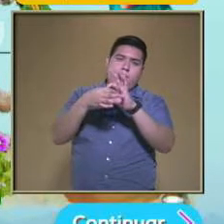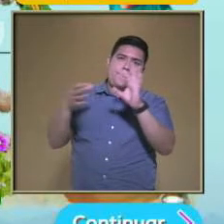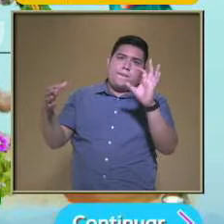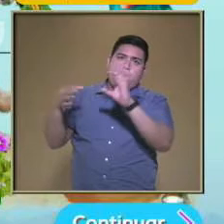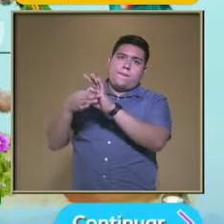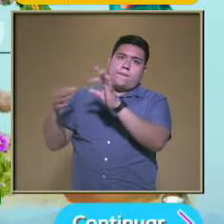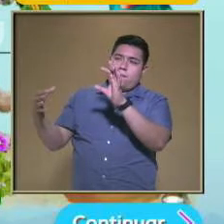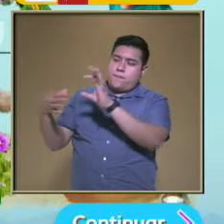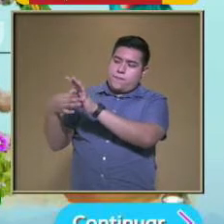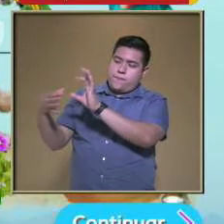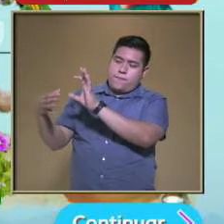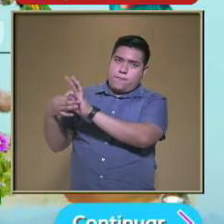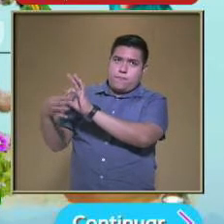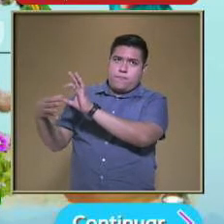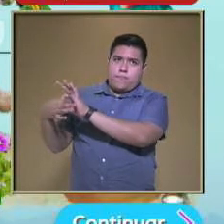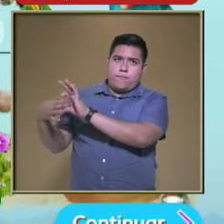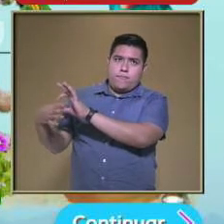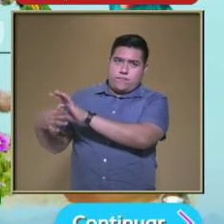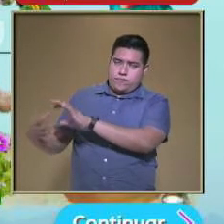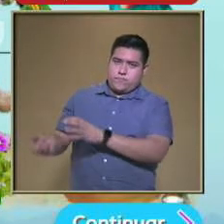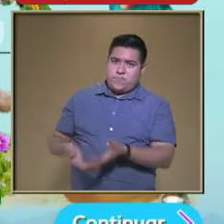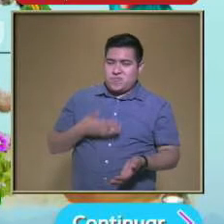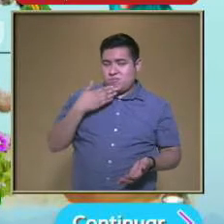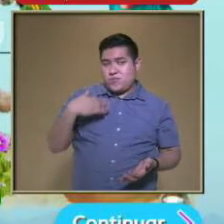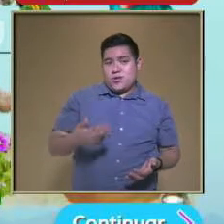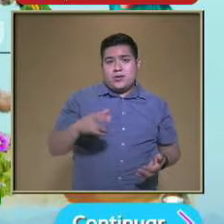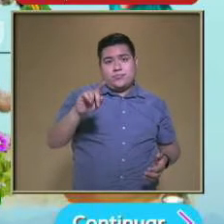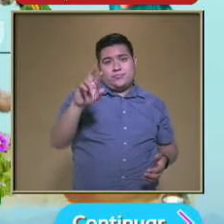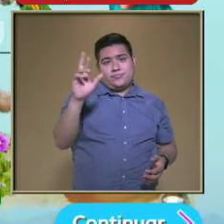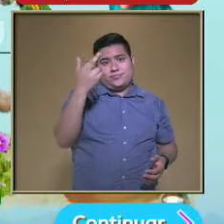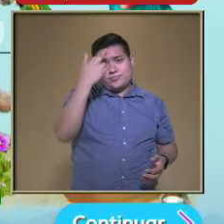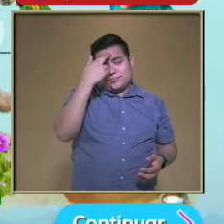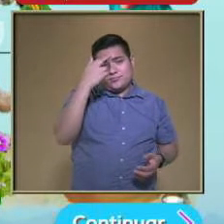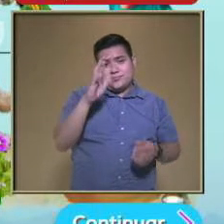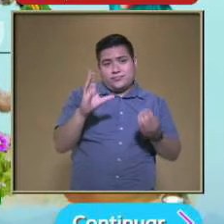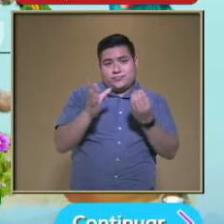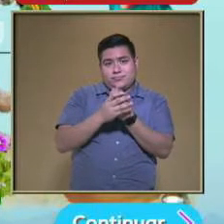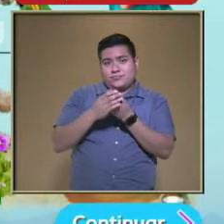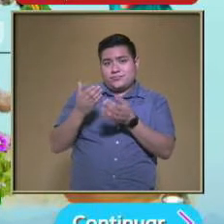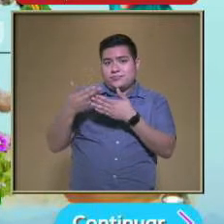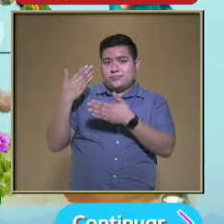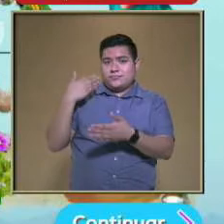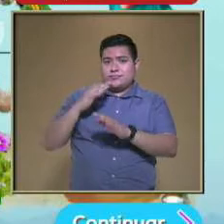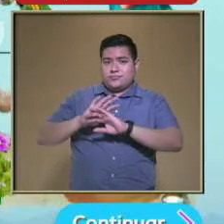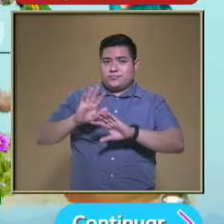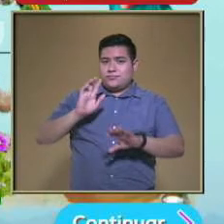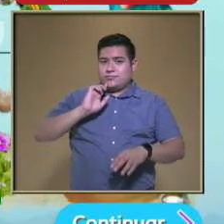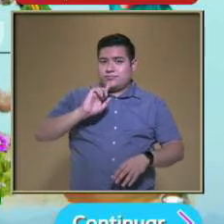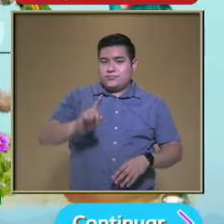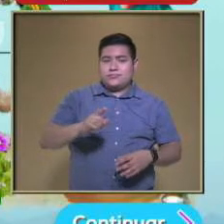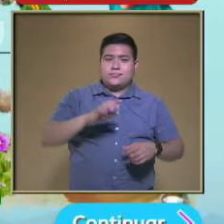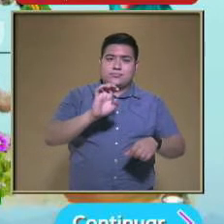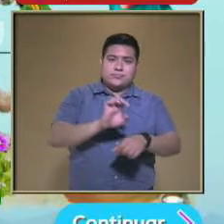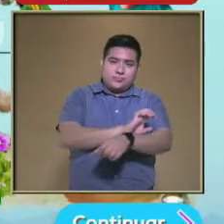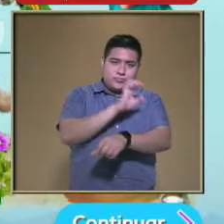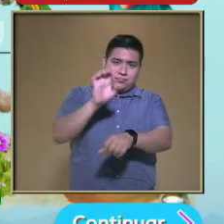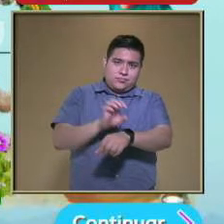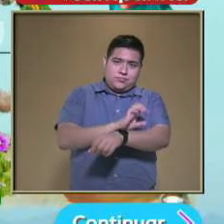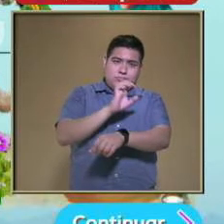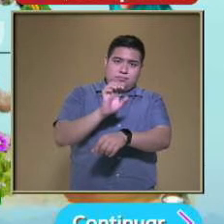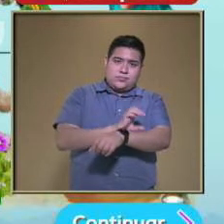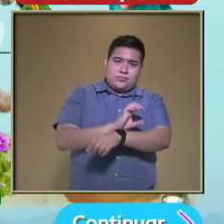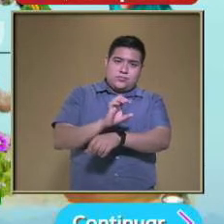De energía Recuerden Que lo mencionamos También en una De las clases anteriores Que la energía No se crea Ni se